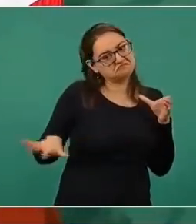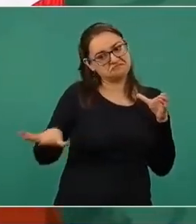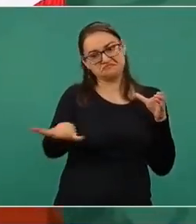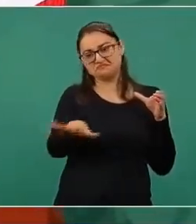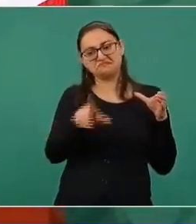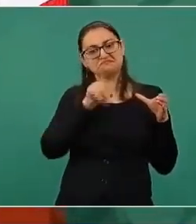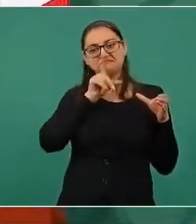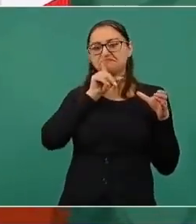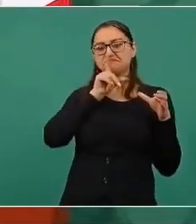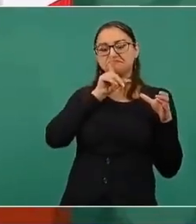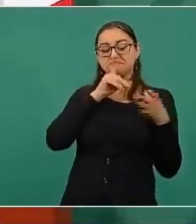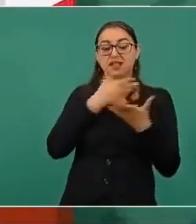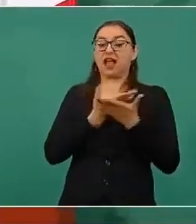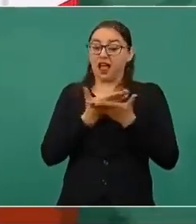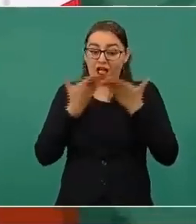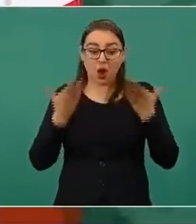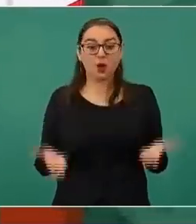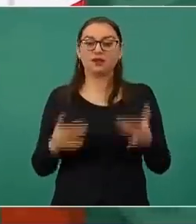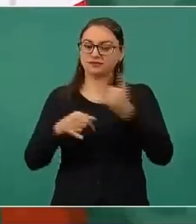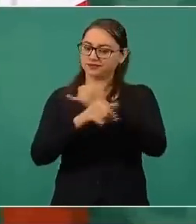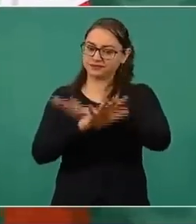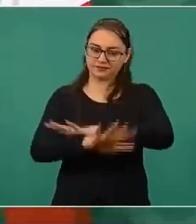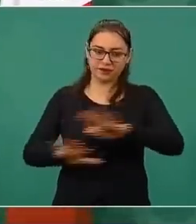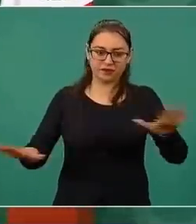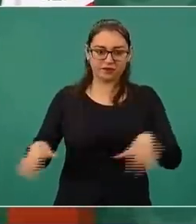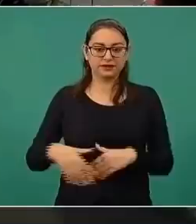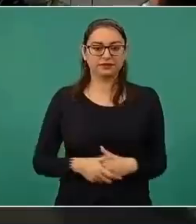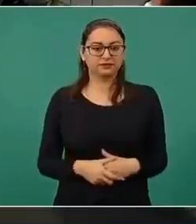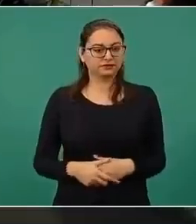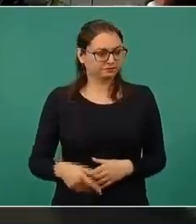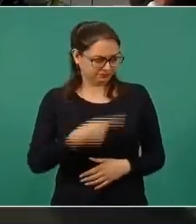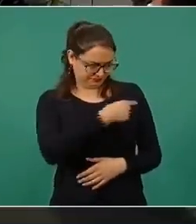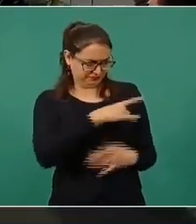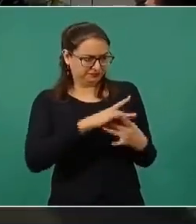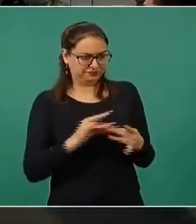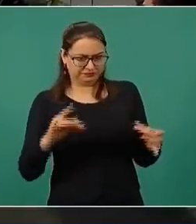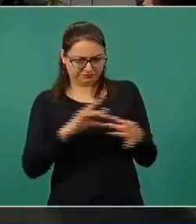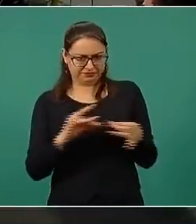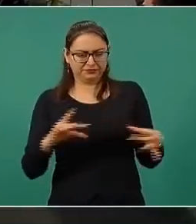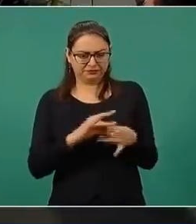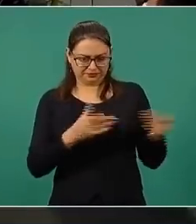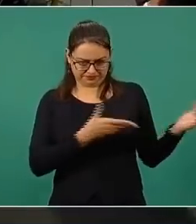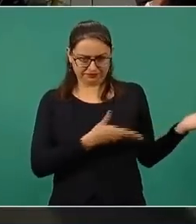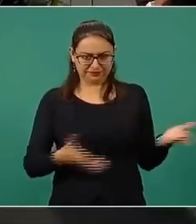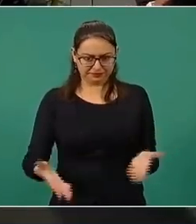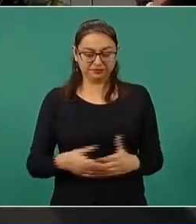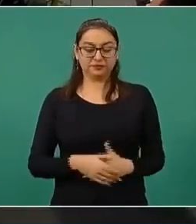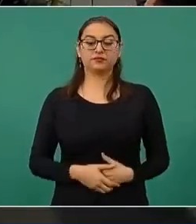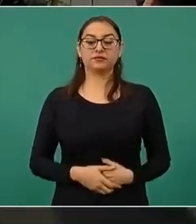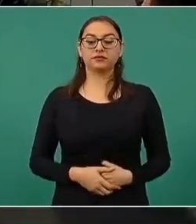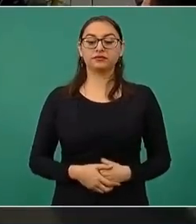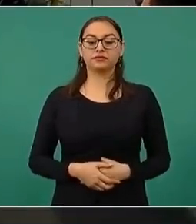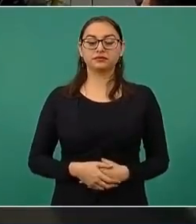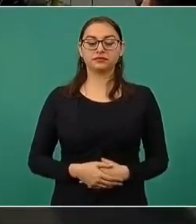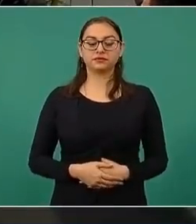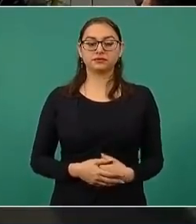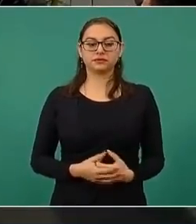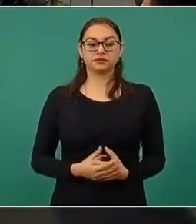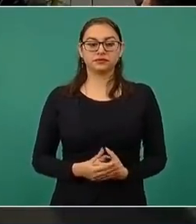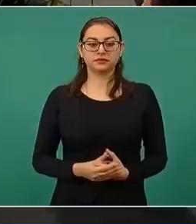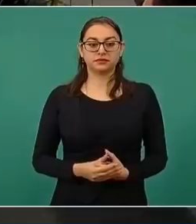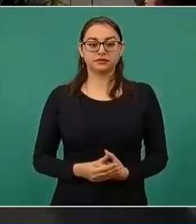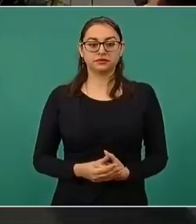Ahora se le informa a todo el pueblo. ¿Por qué no informa? Se